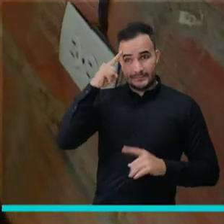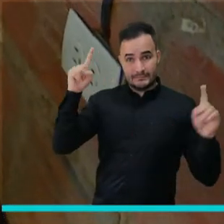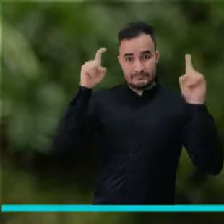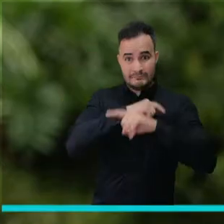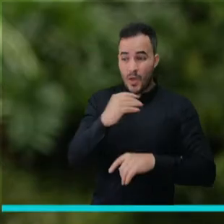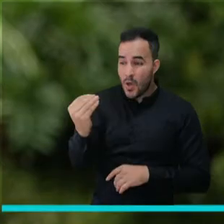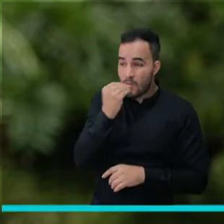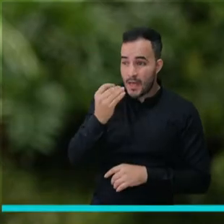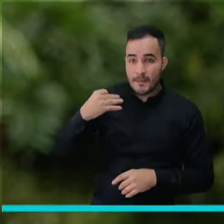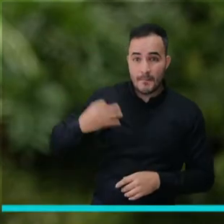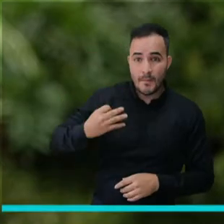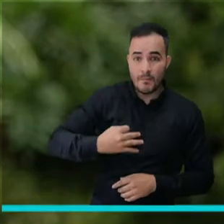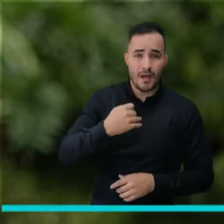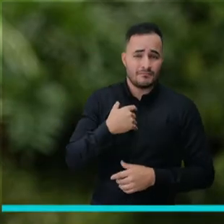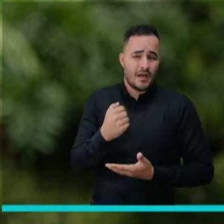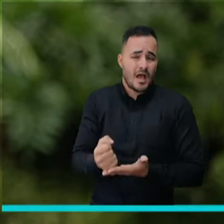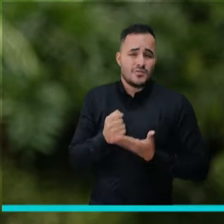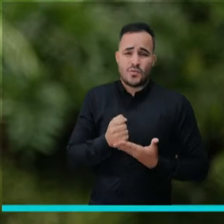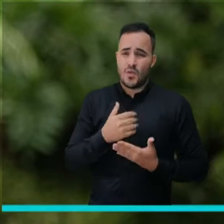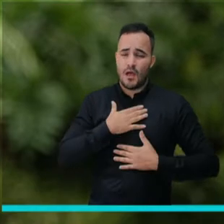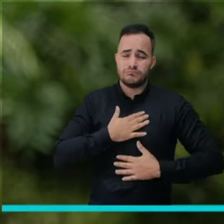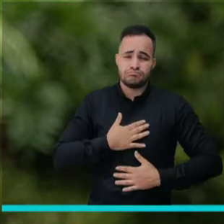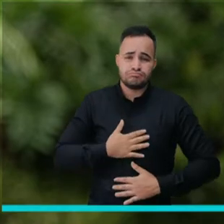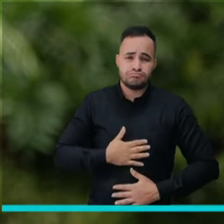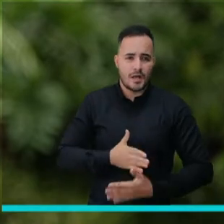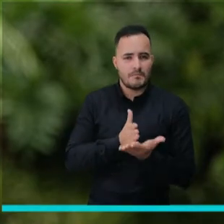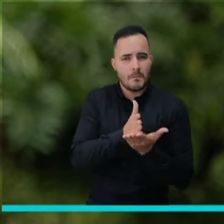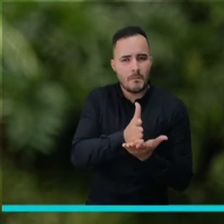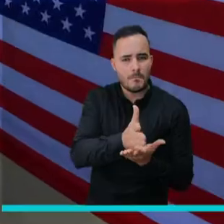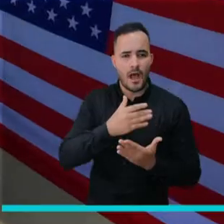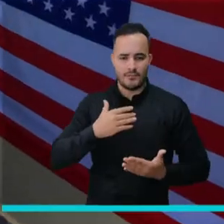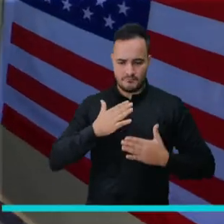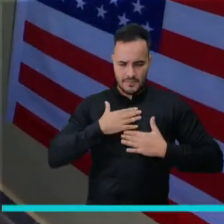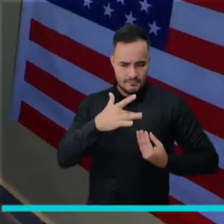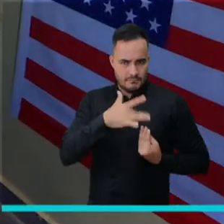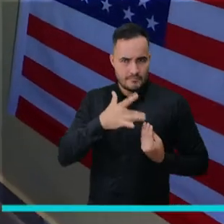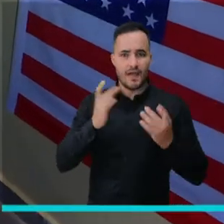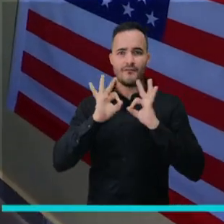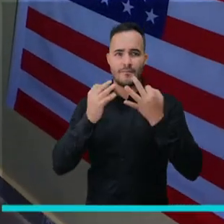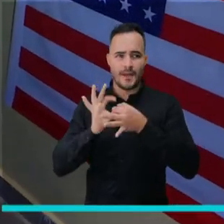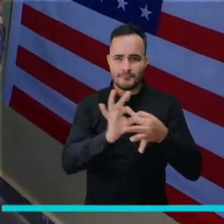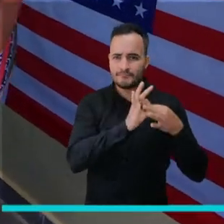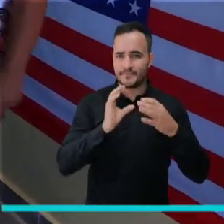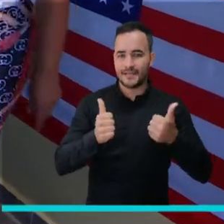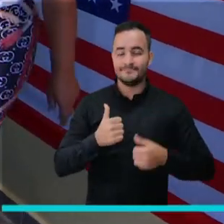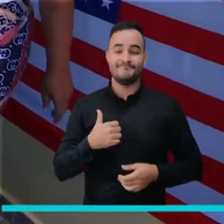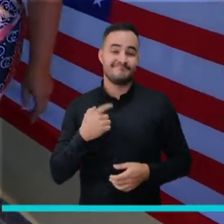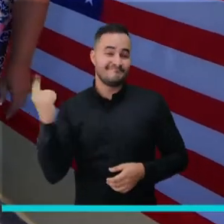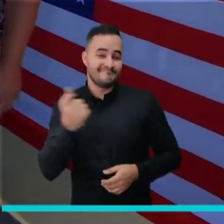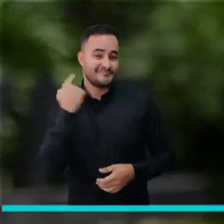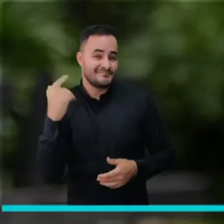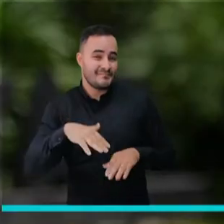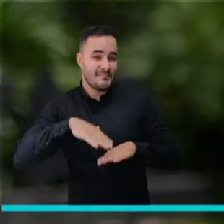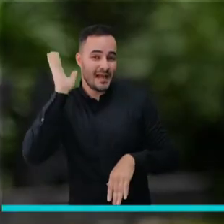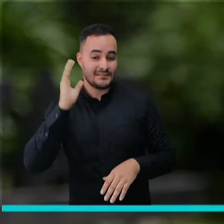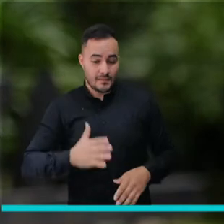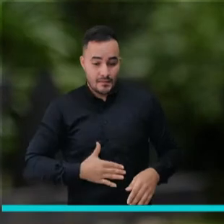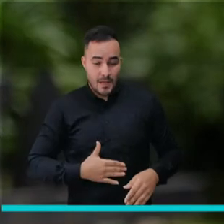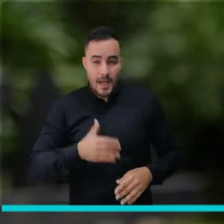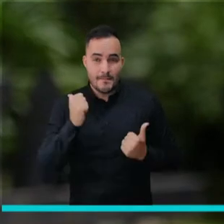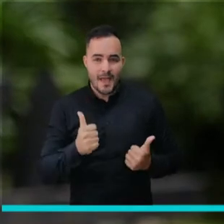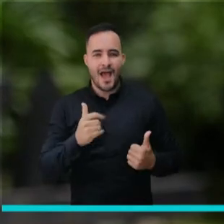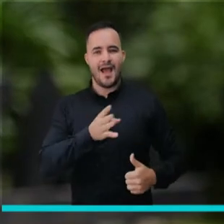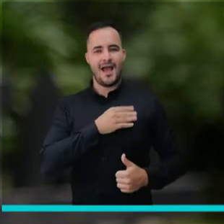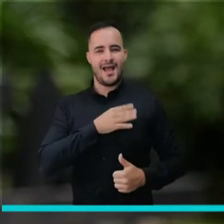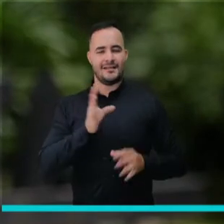representar una seguridad y una estabilidad, tanto emocional como familiar. Barriga llena corazón contento, lo